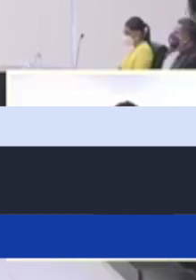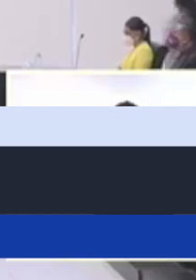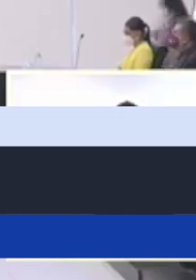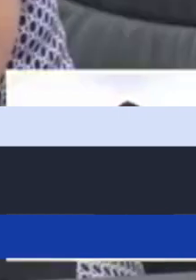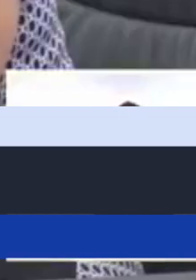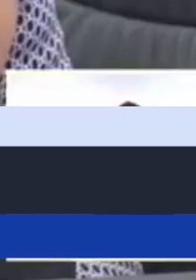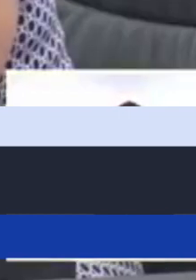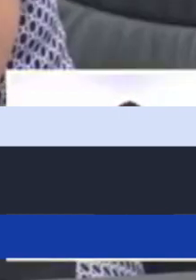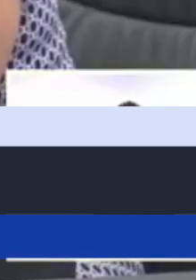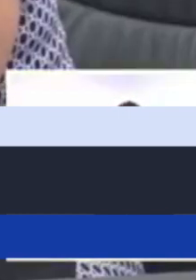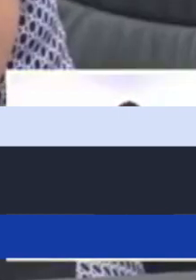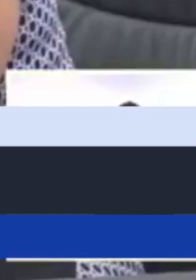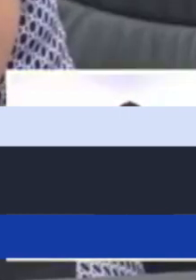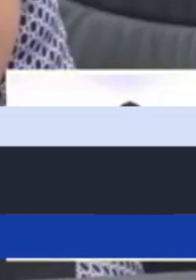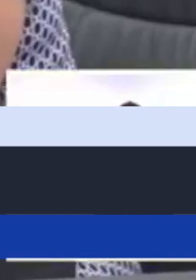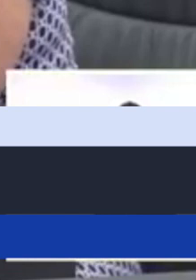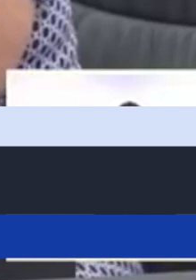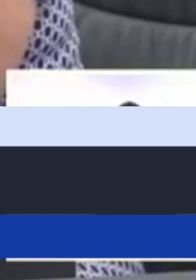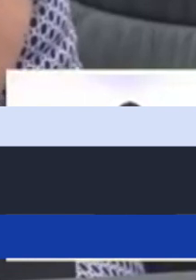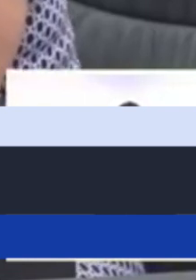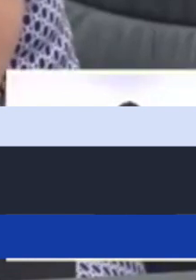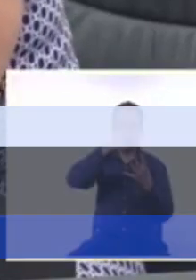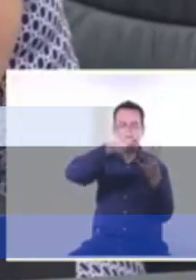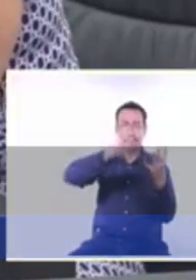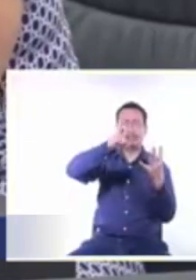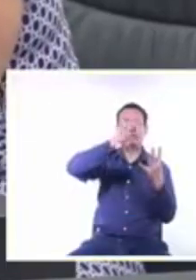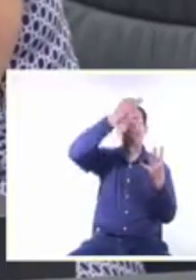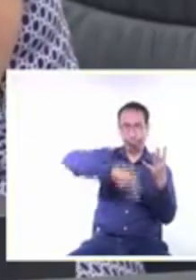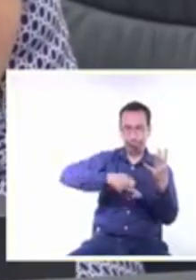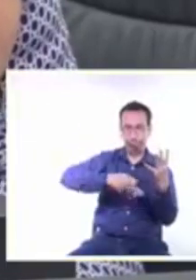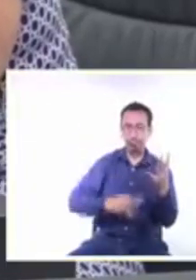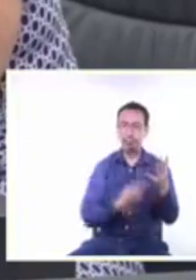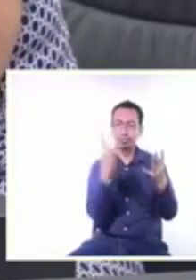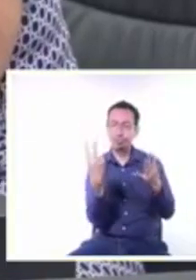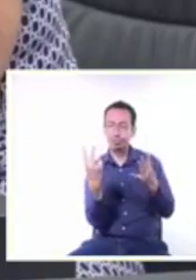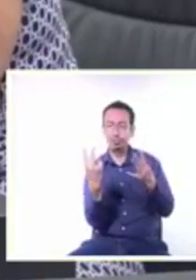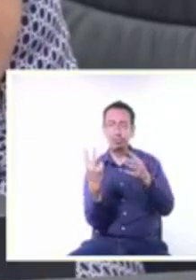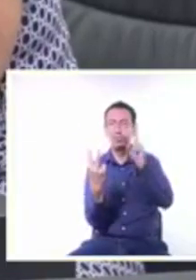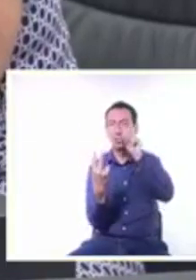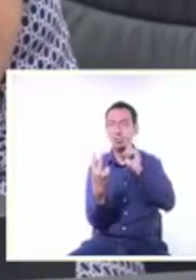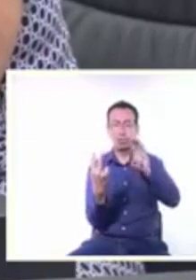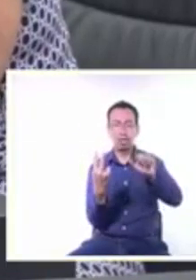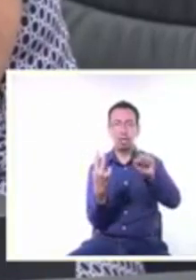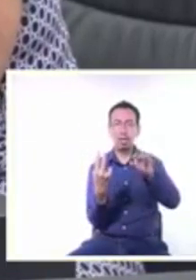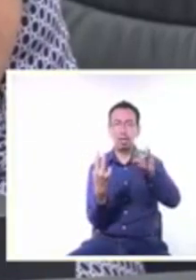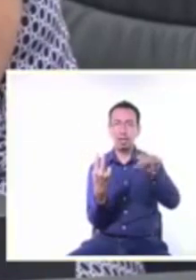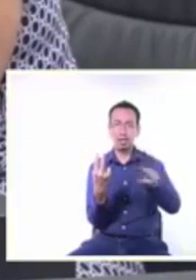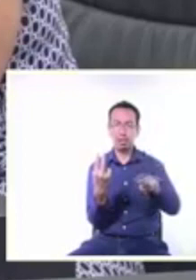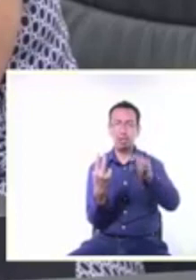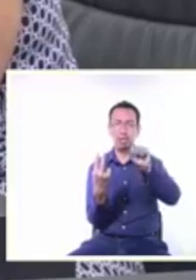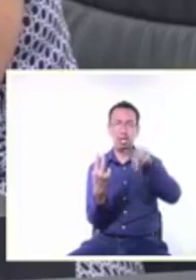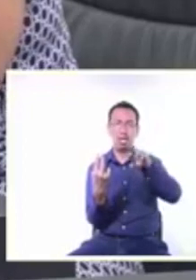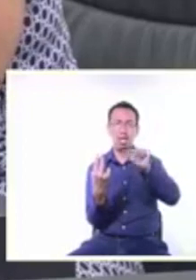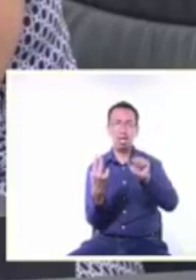Nora Marisela García Huitrón y Luis Gabriel Mota y los votos en contra de las consejeras Beatriz Tobar Guerrero y